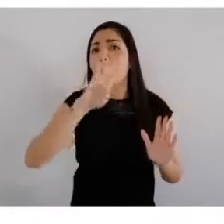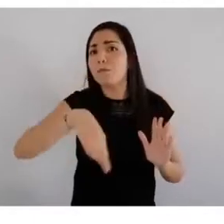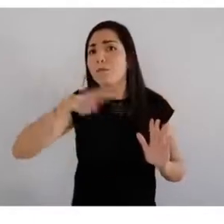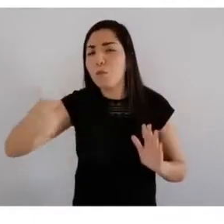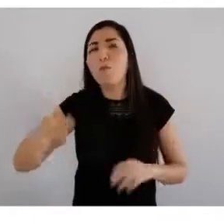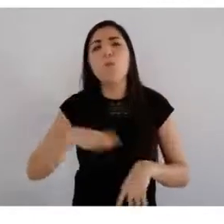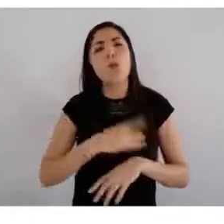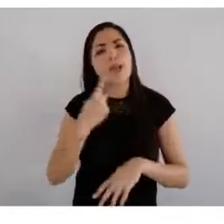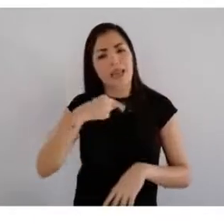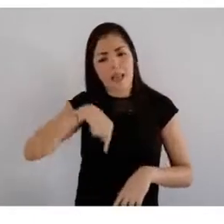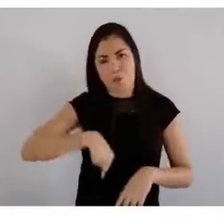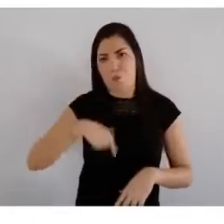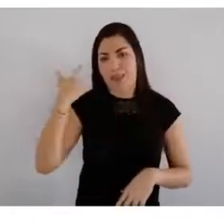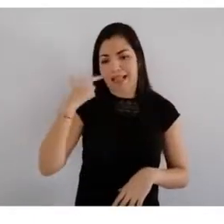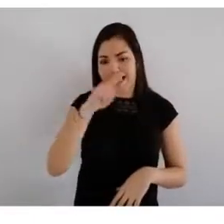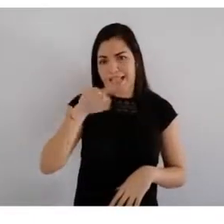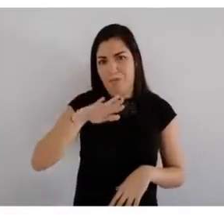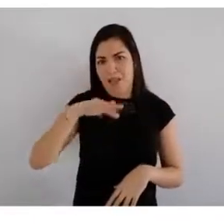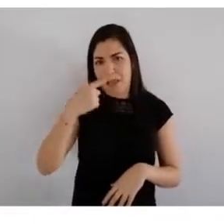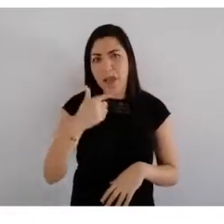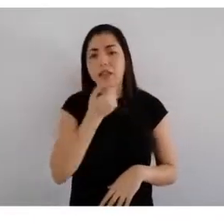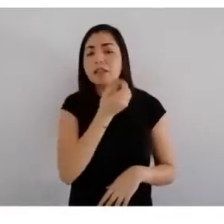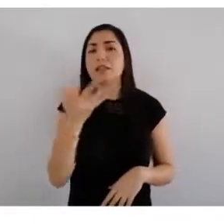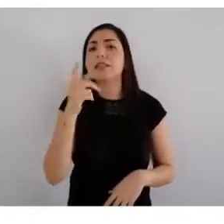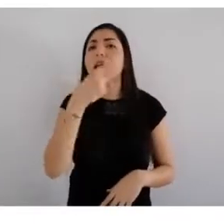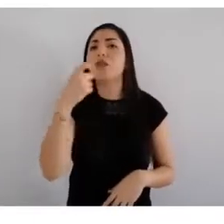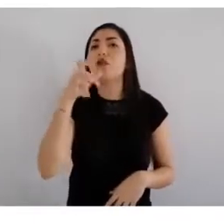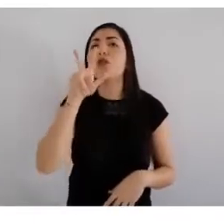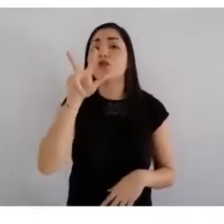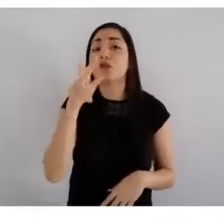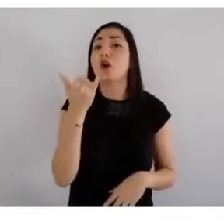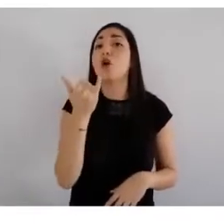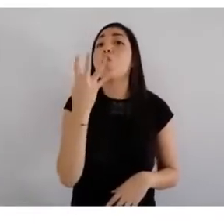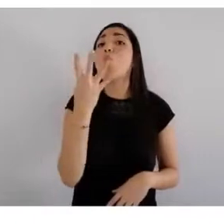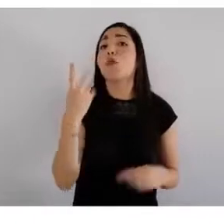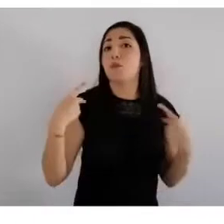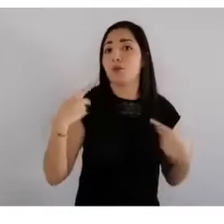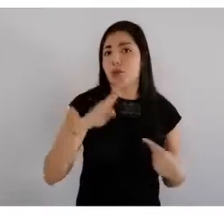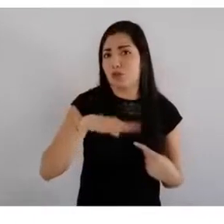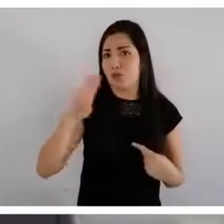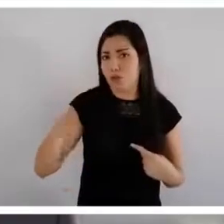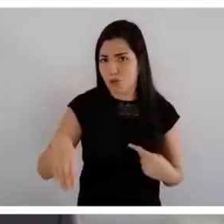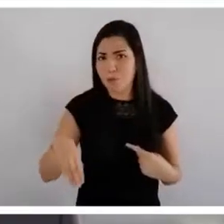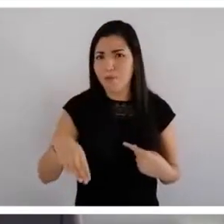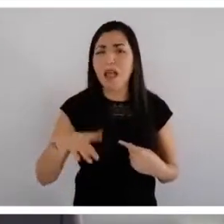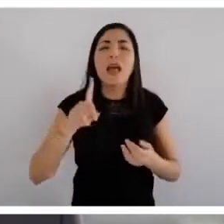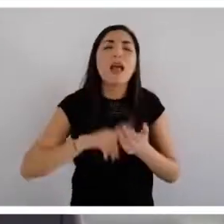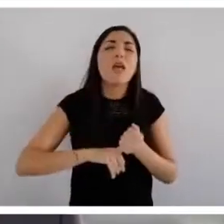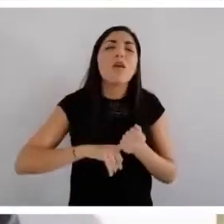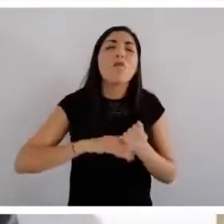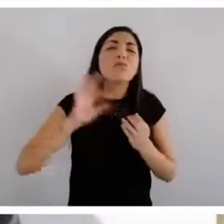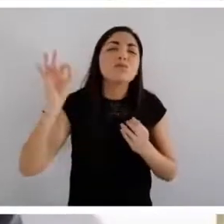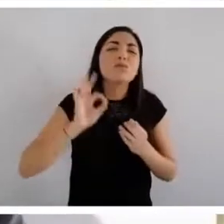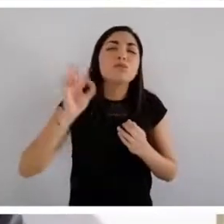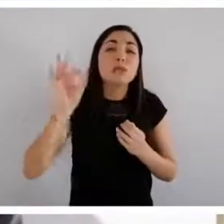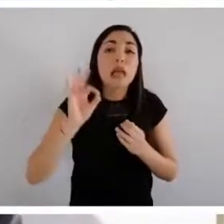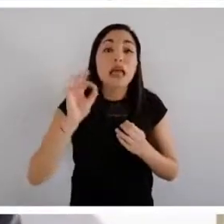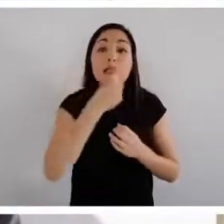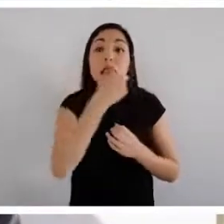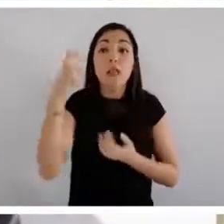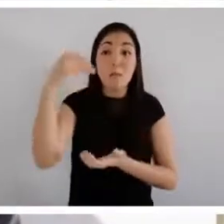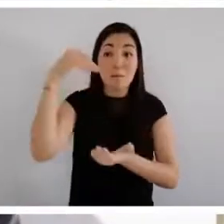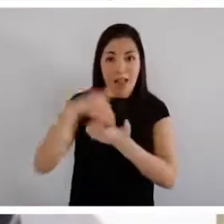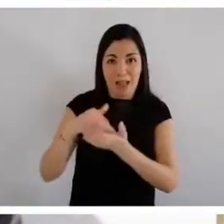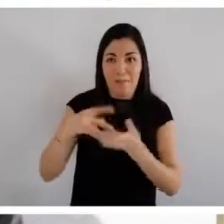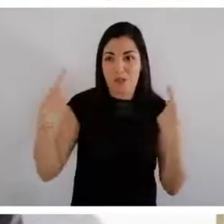99 muertes. El área metropolitana de Guadalajara tiene 118 casos confirmados y 4 defunciones. En términos de tasa de